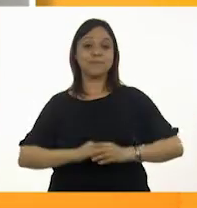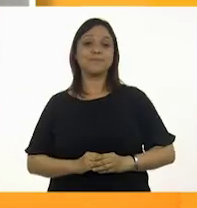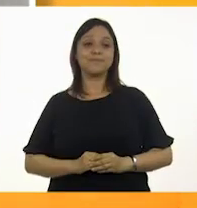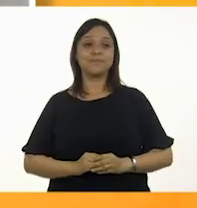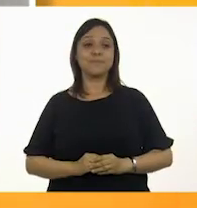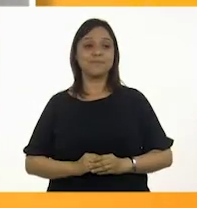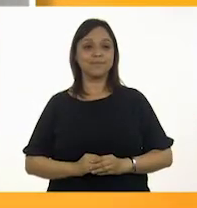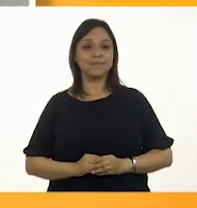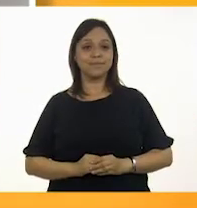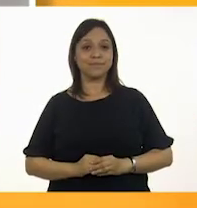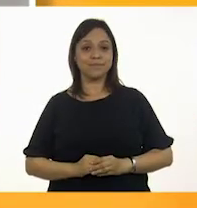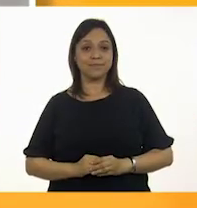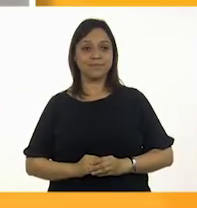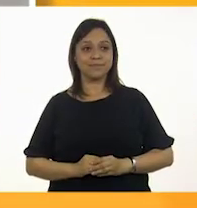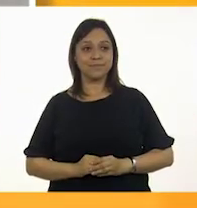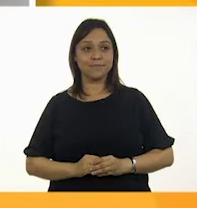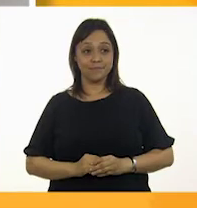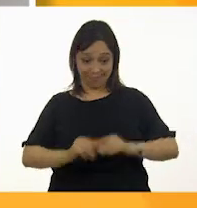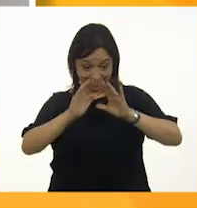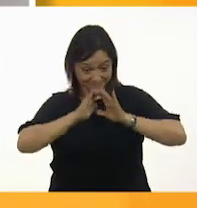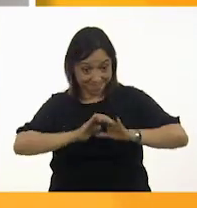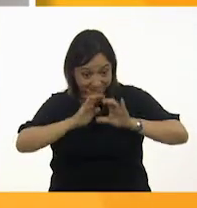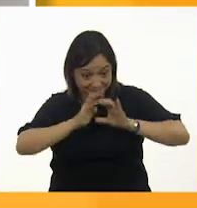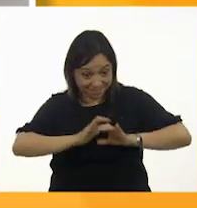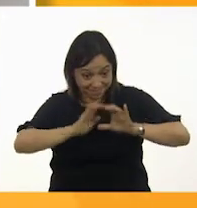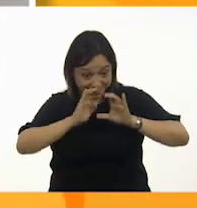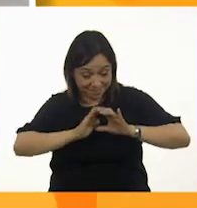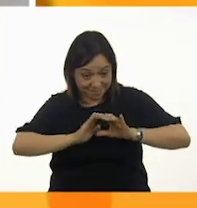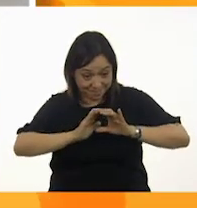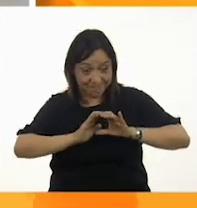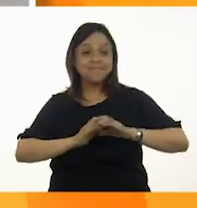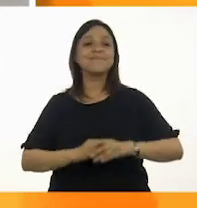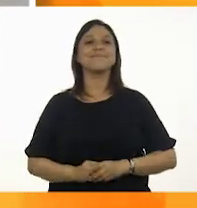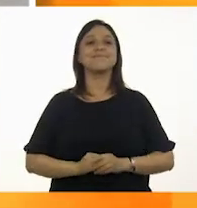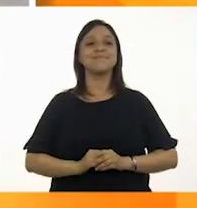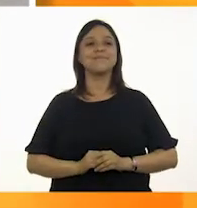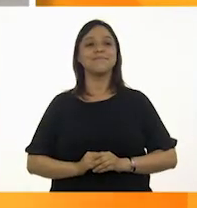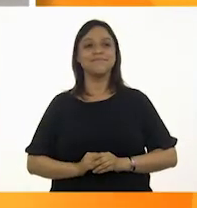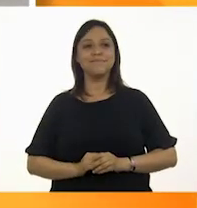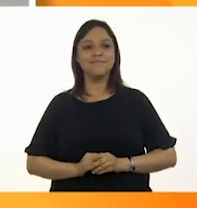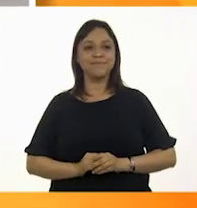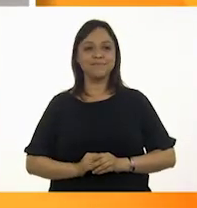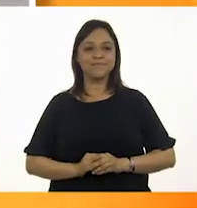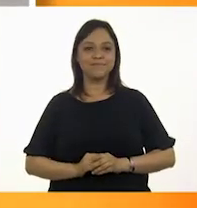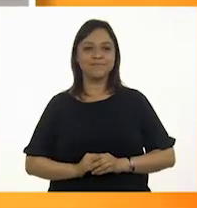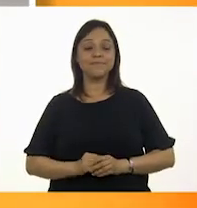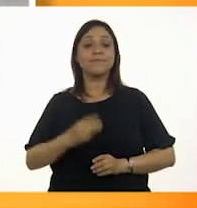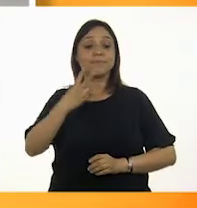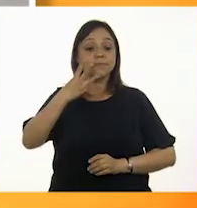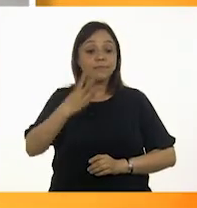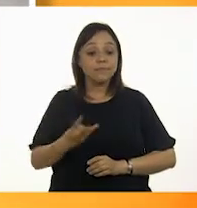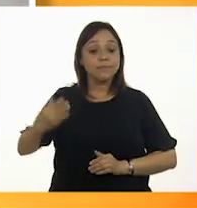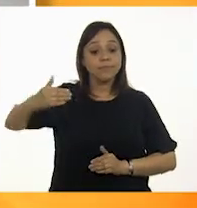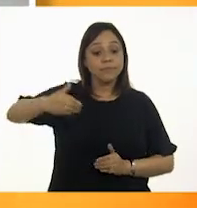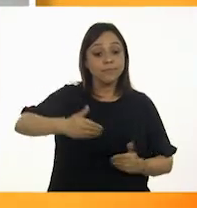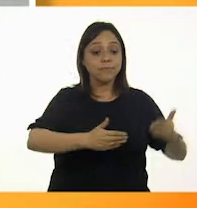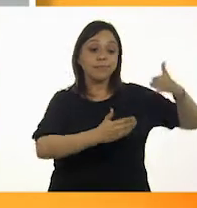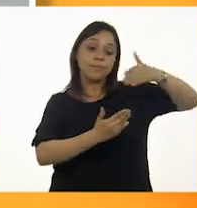a los siguientes videos.